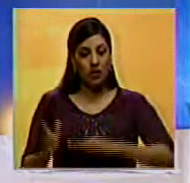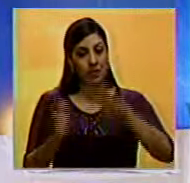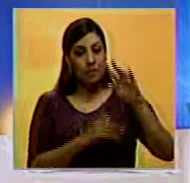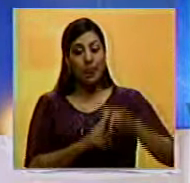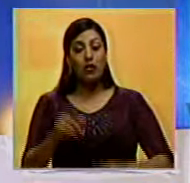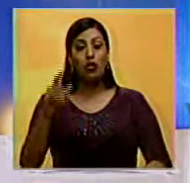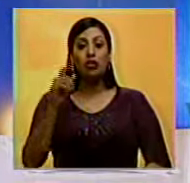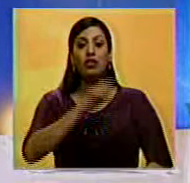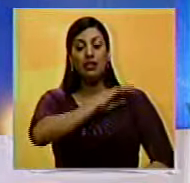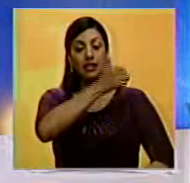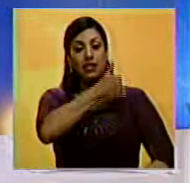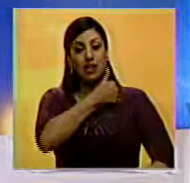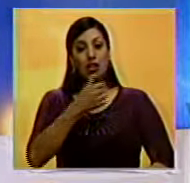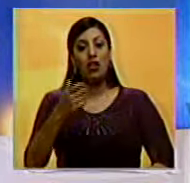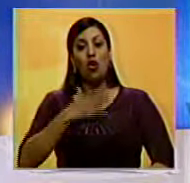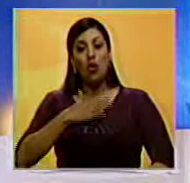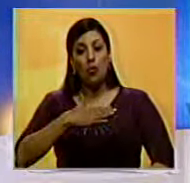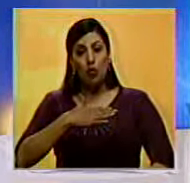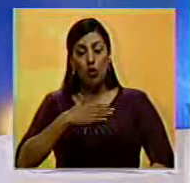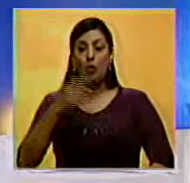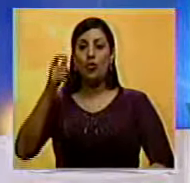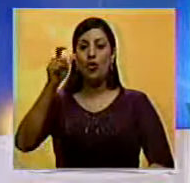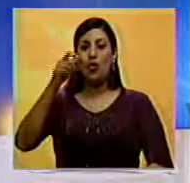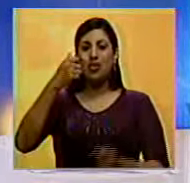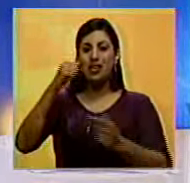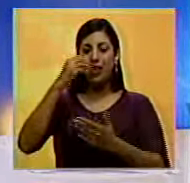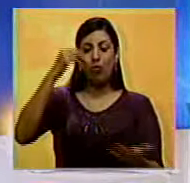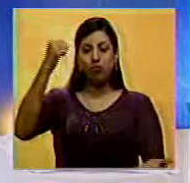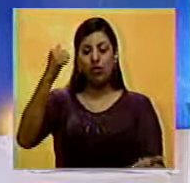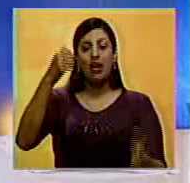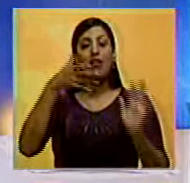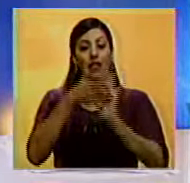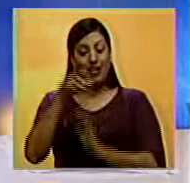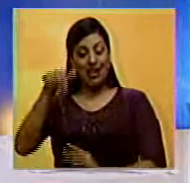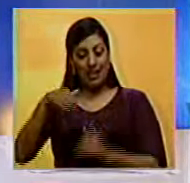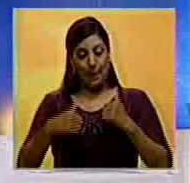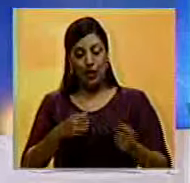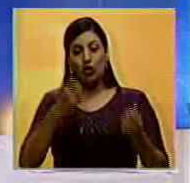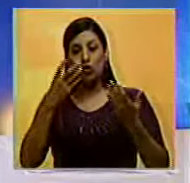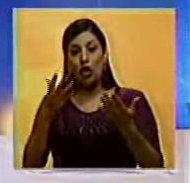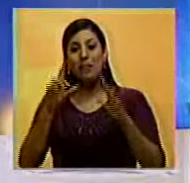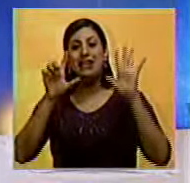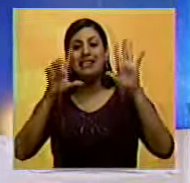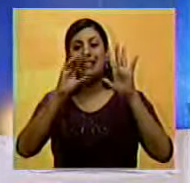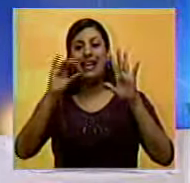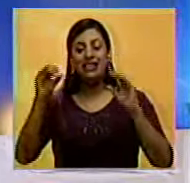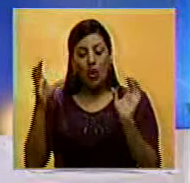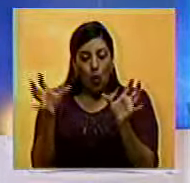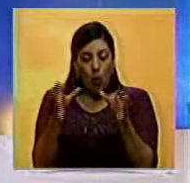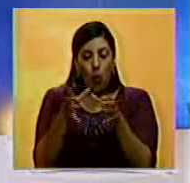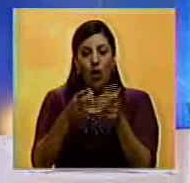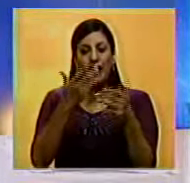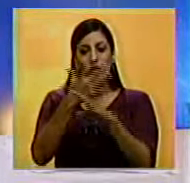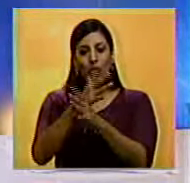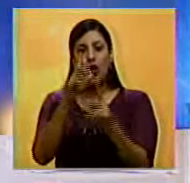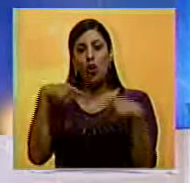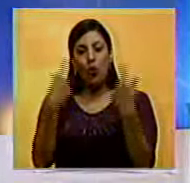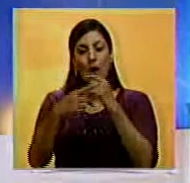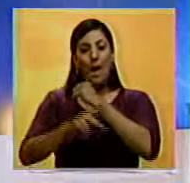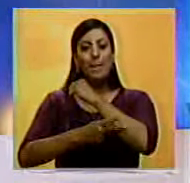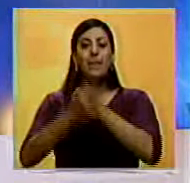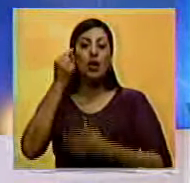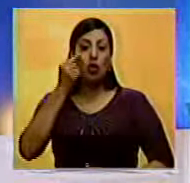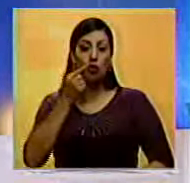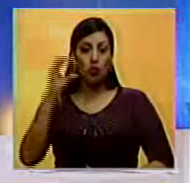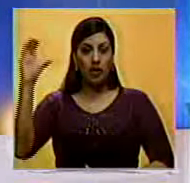El superintendente de la ASUNDE, William Contreras, se entregó este miércoles 700 juguetes en el sector Isaías Medina, Angarita, de la parroquia